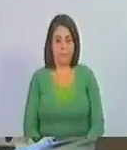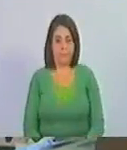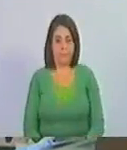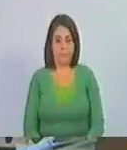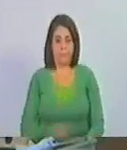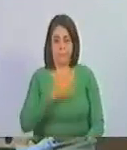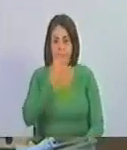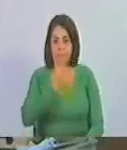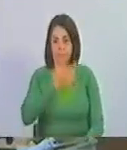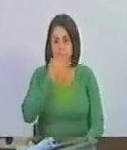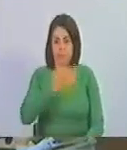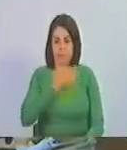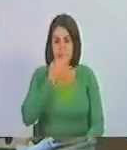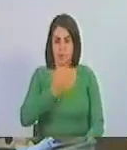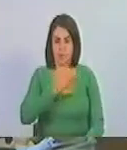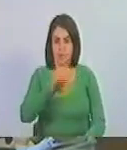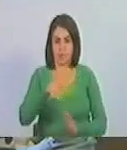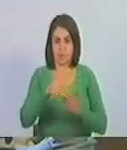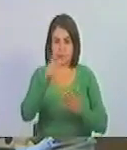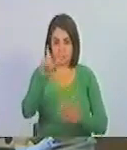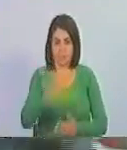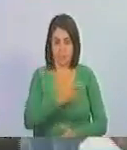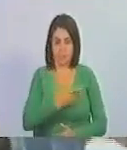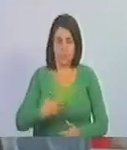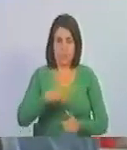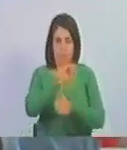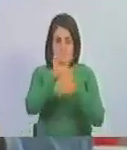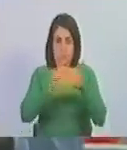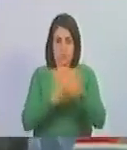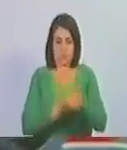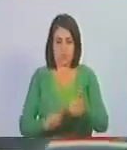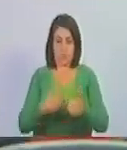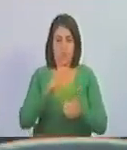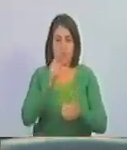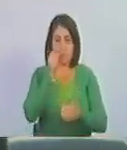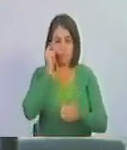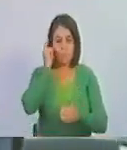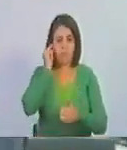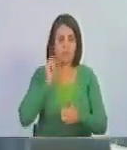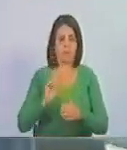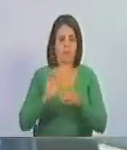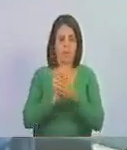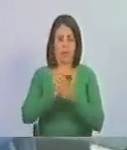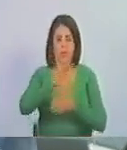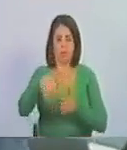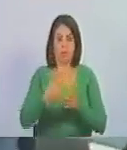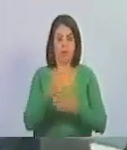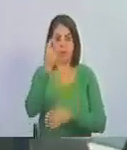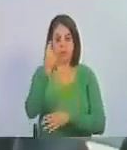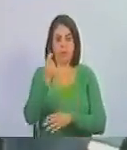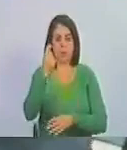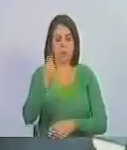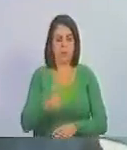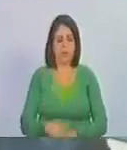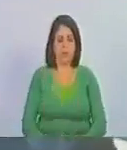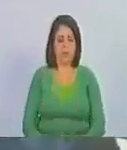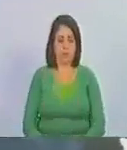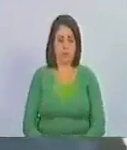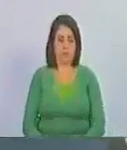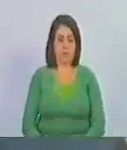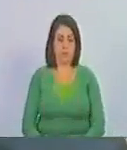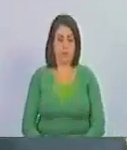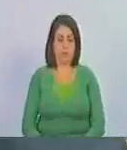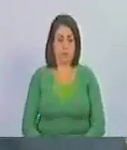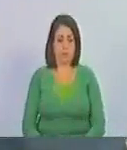Buenas tardes, ciudadano presidente, vicepresidenta, vicepresidenta, colegas parlamentarios y parlamentarias,